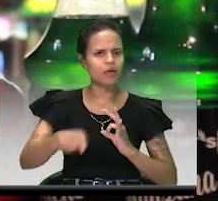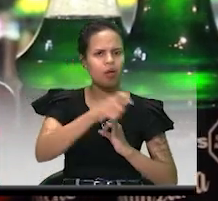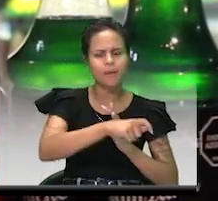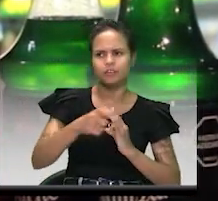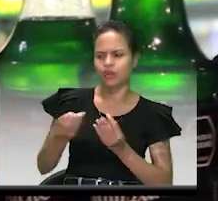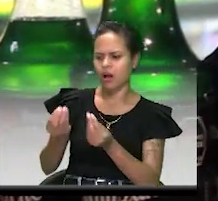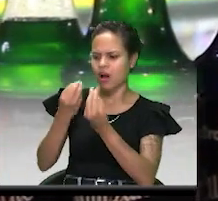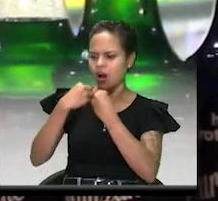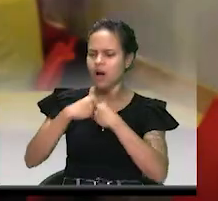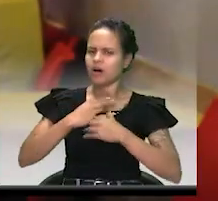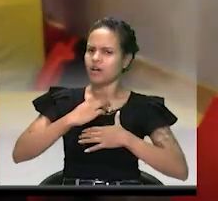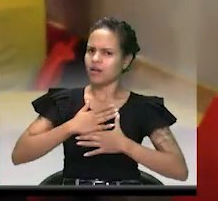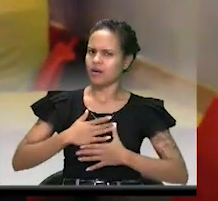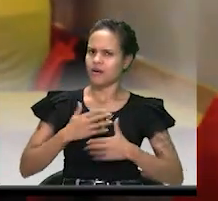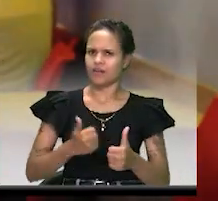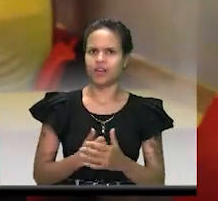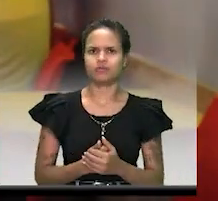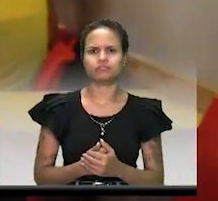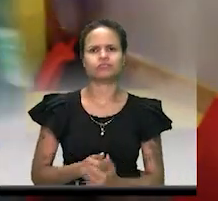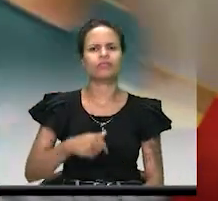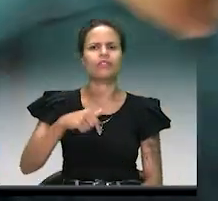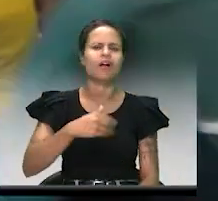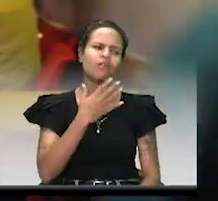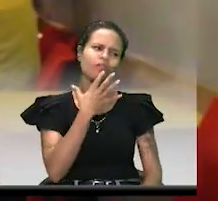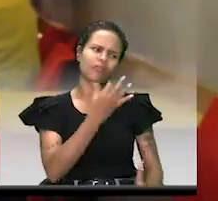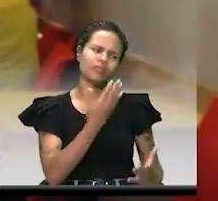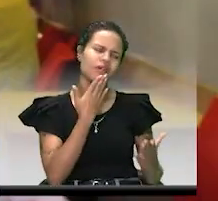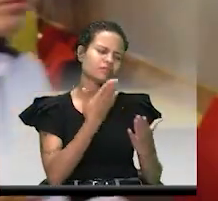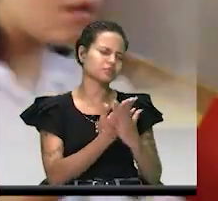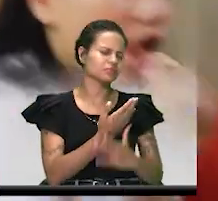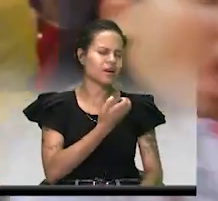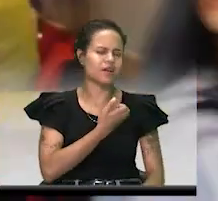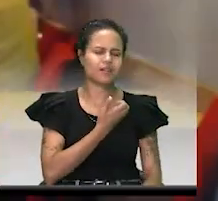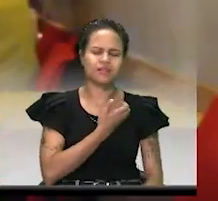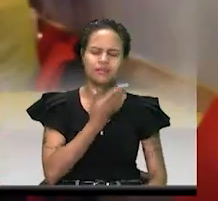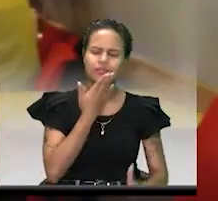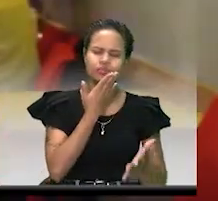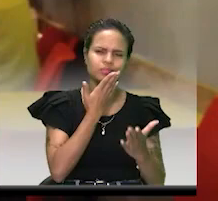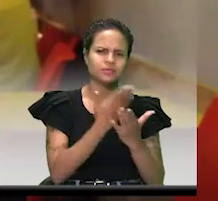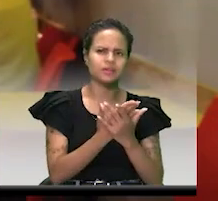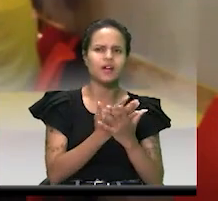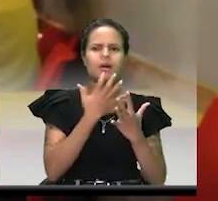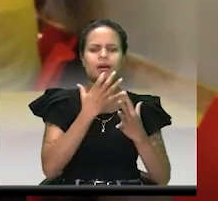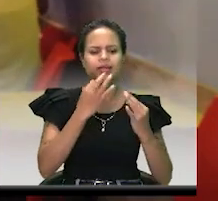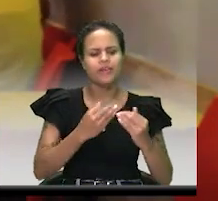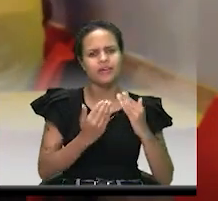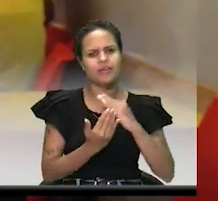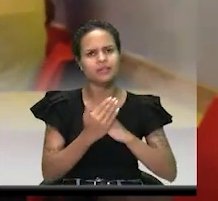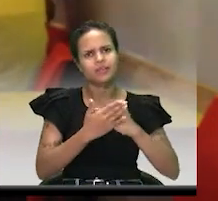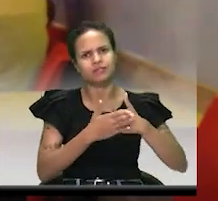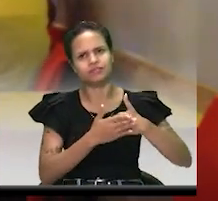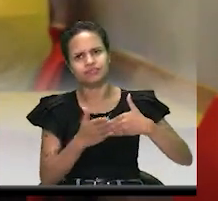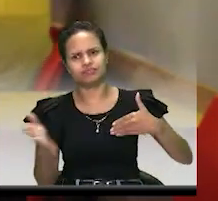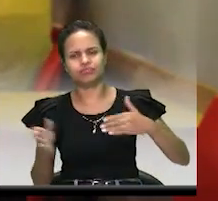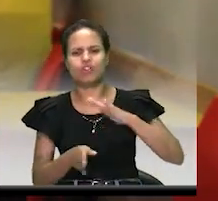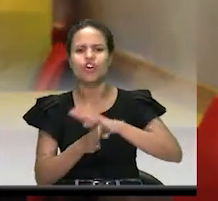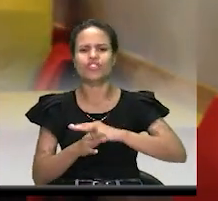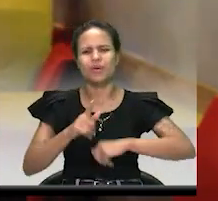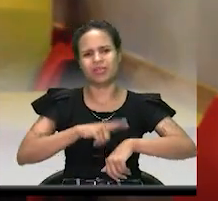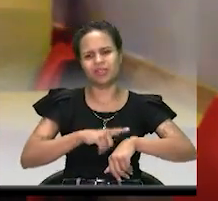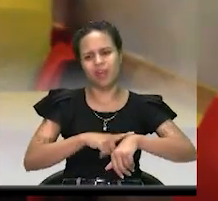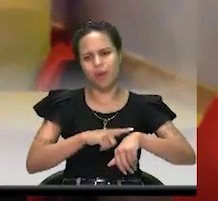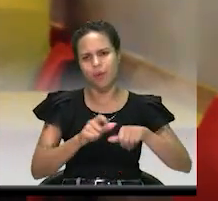Muy agradecido con la Administración Municipal por tenernos en cuenta para la extensión de horario en estas temporadas de Navidad.